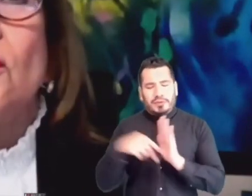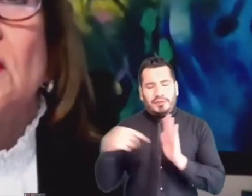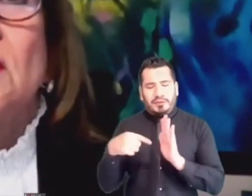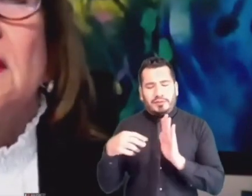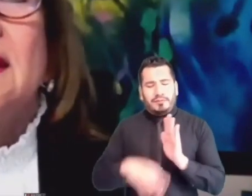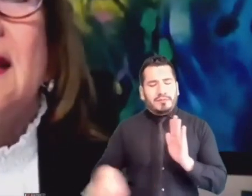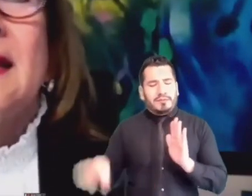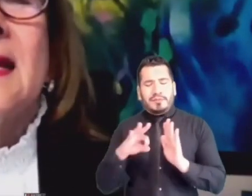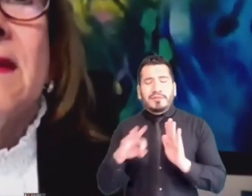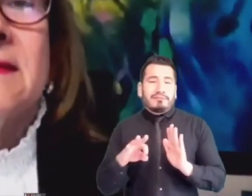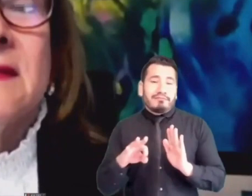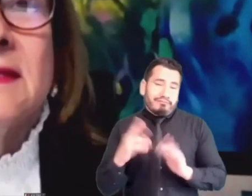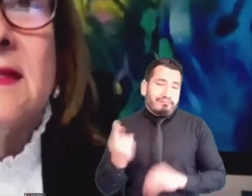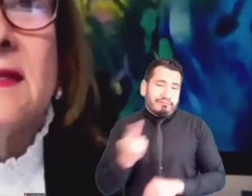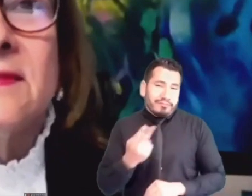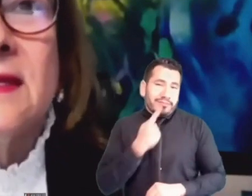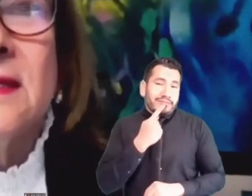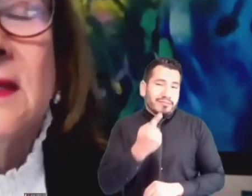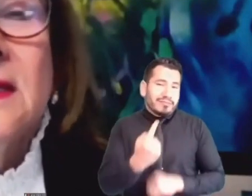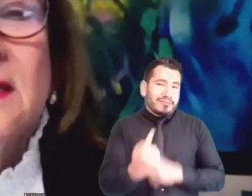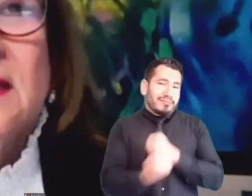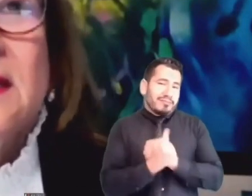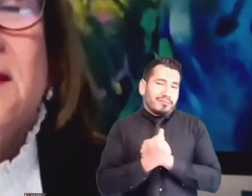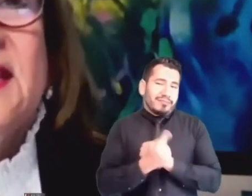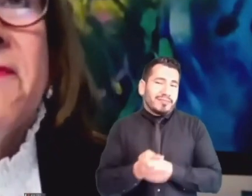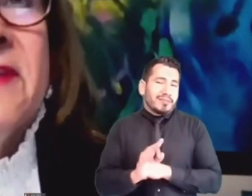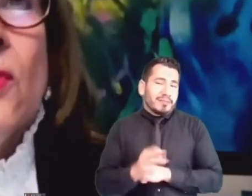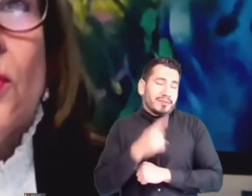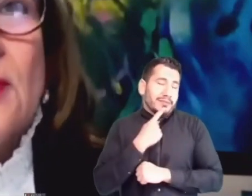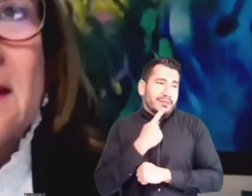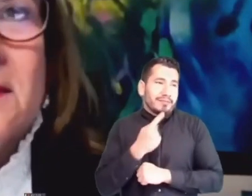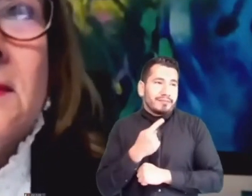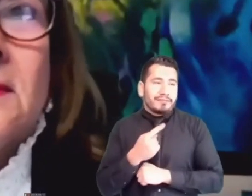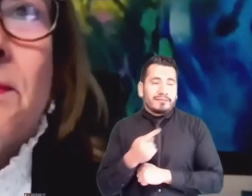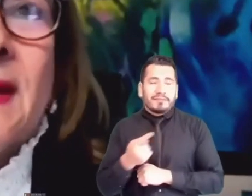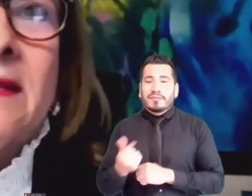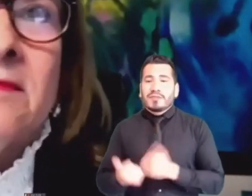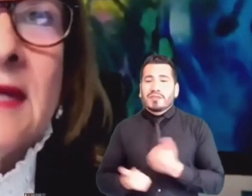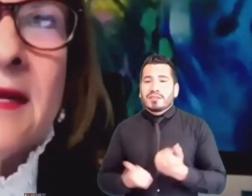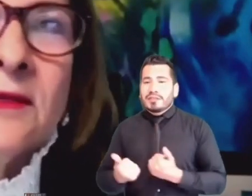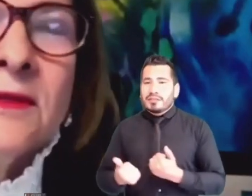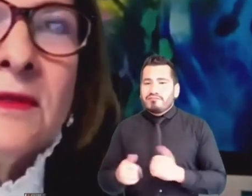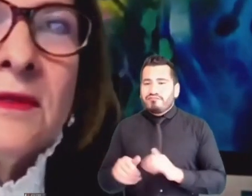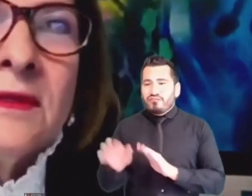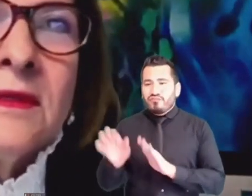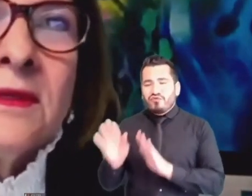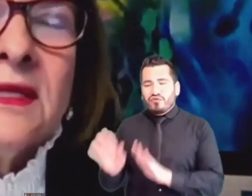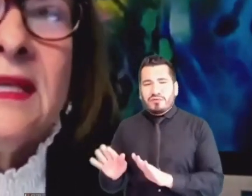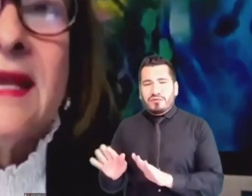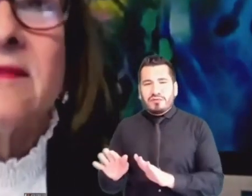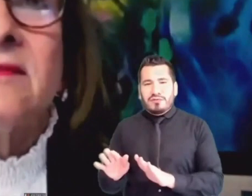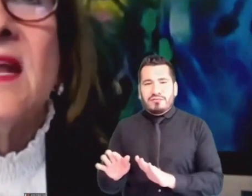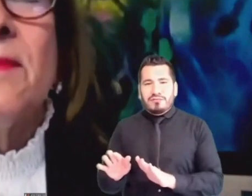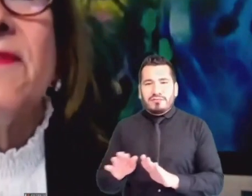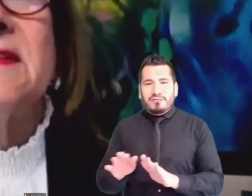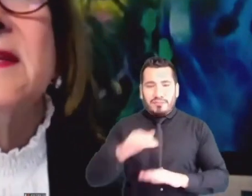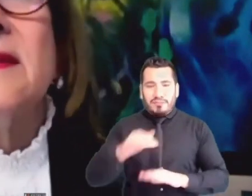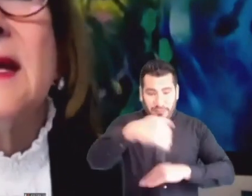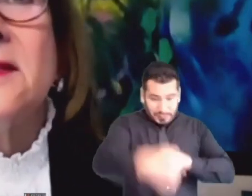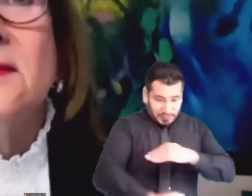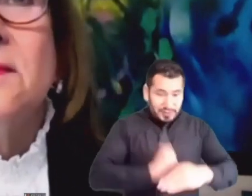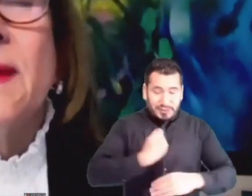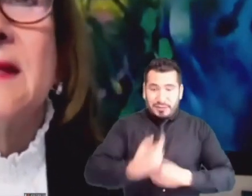mucho, y la regla básica tiene que ser dificultad para entrar y extrema